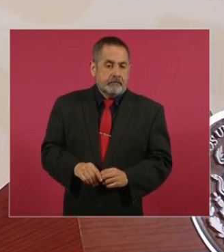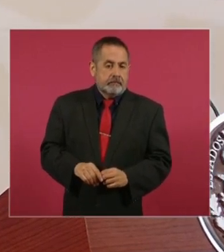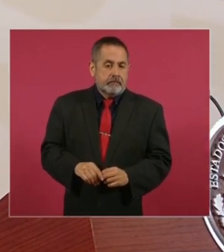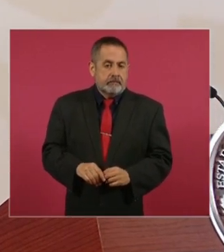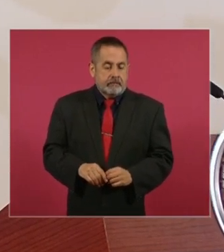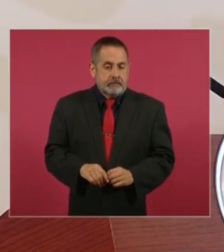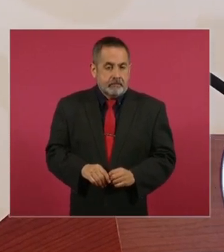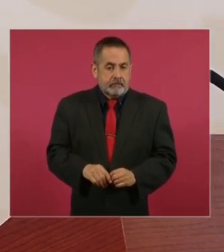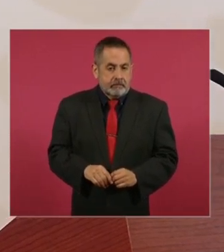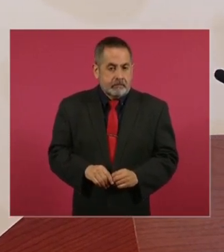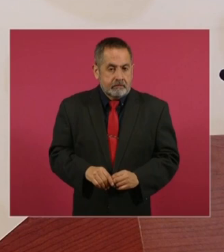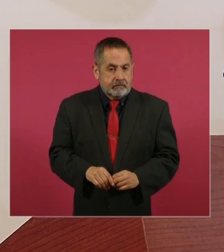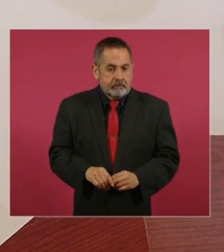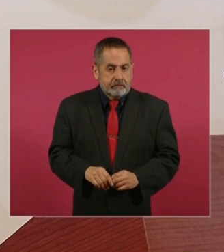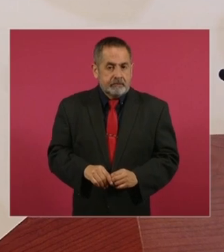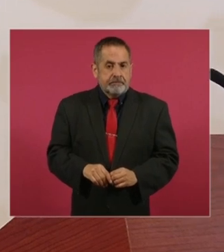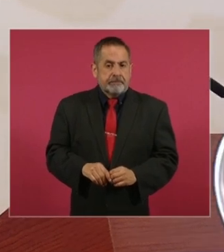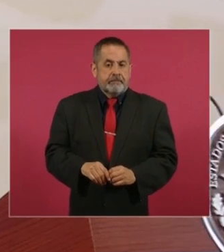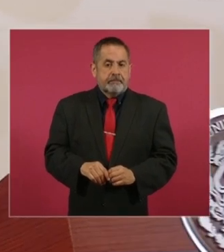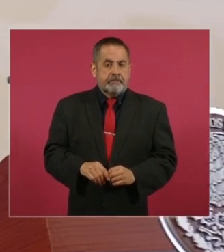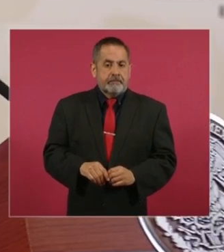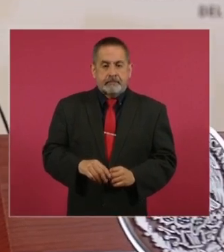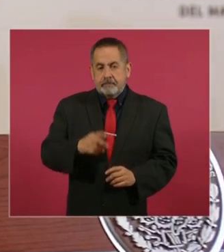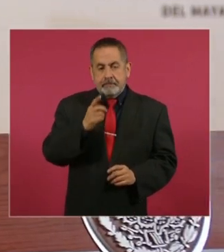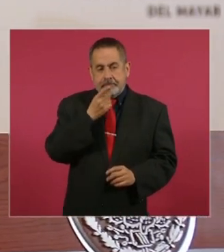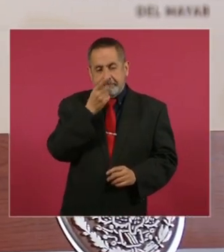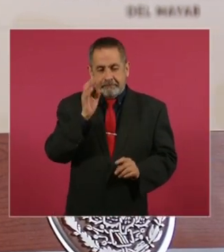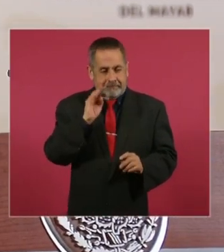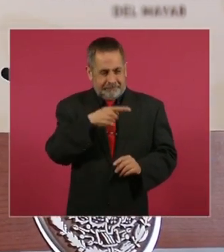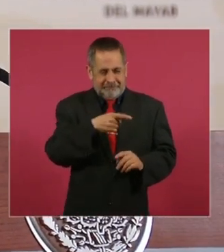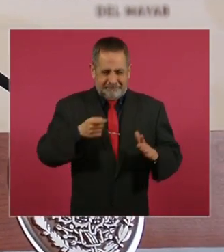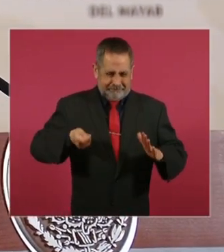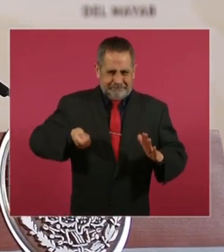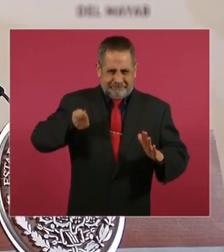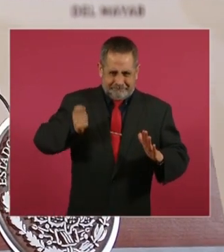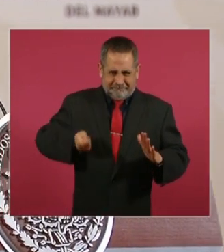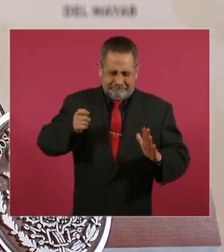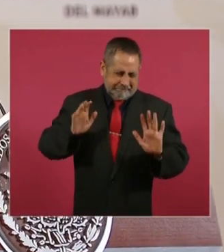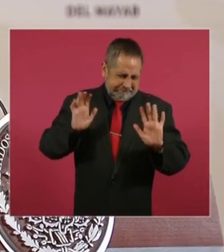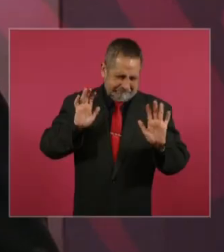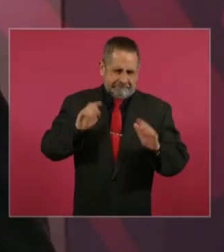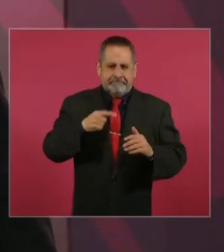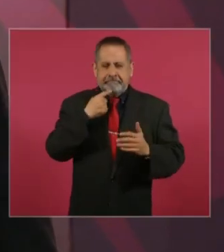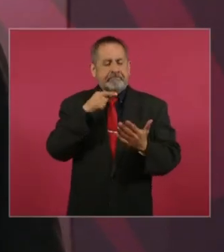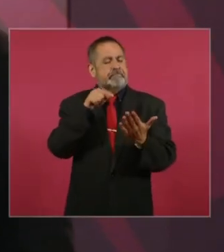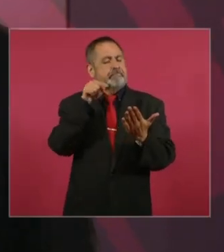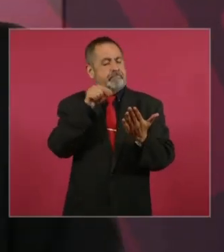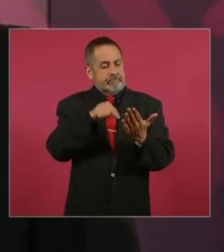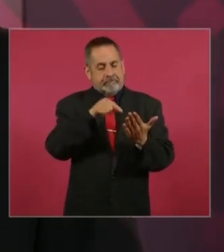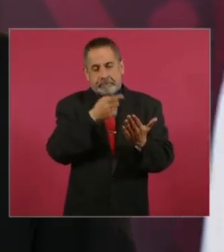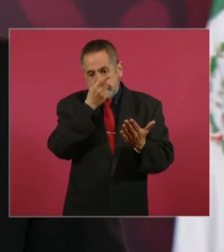en esa sentencia se estaba